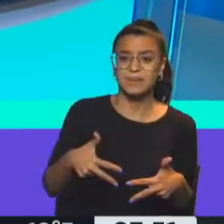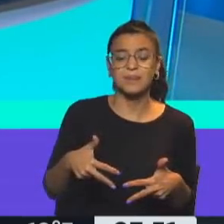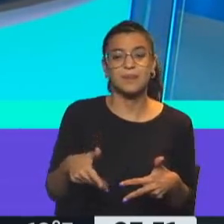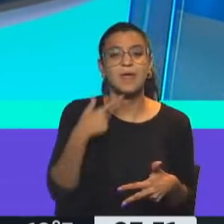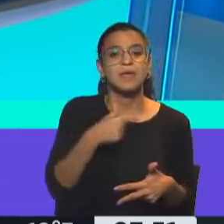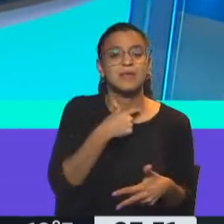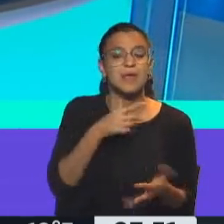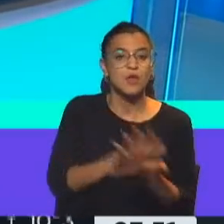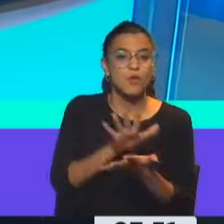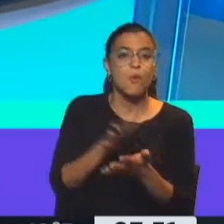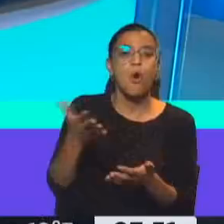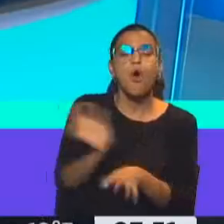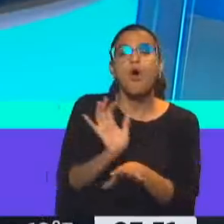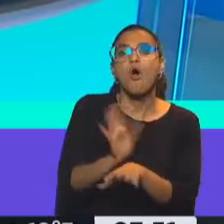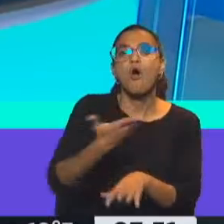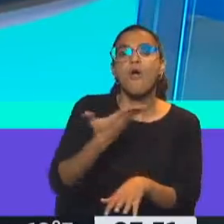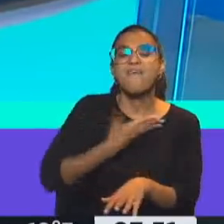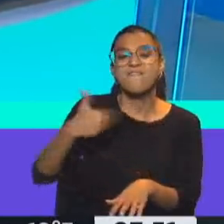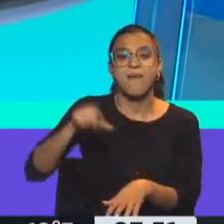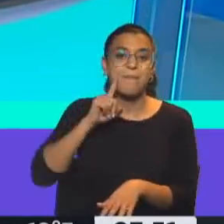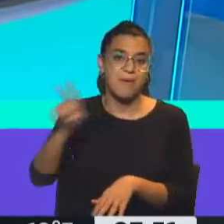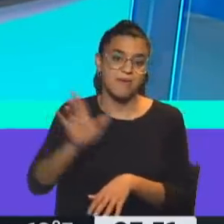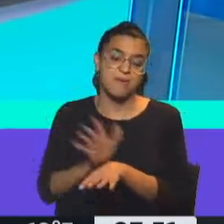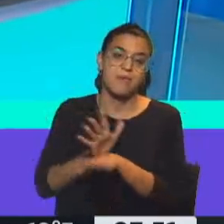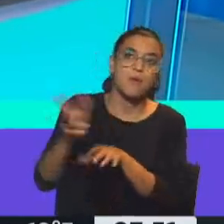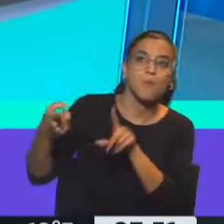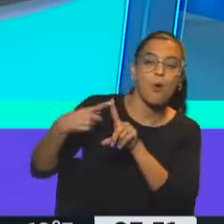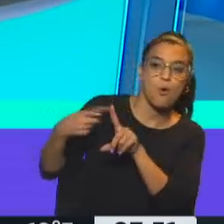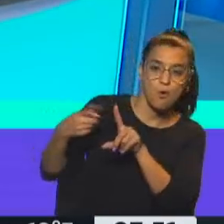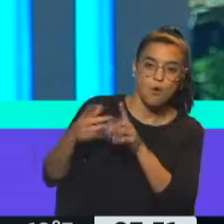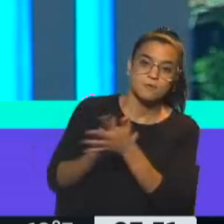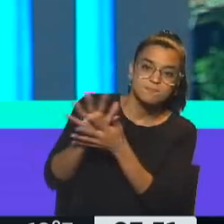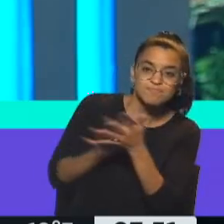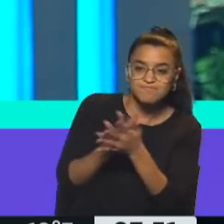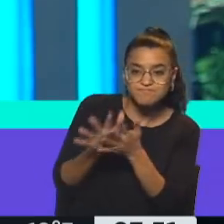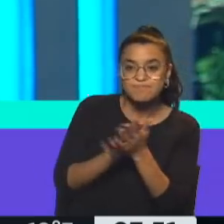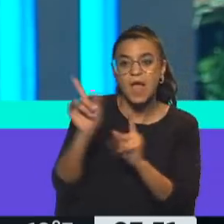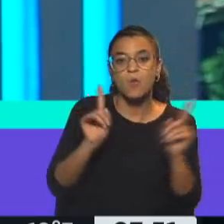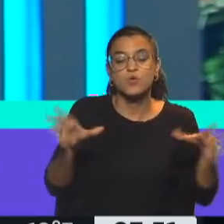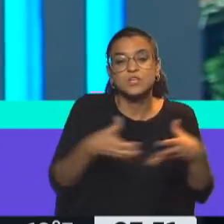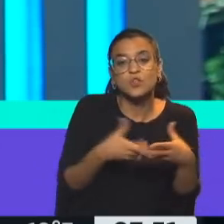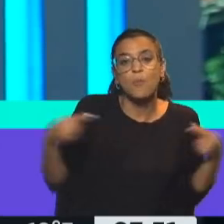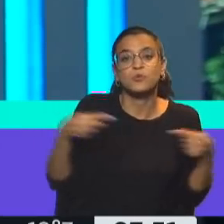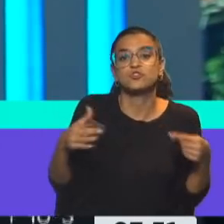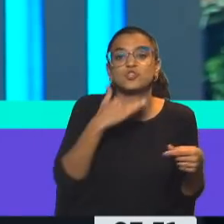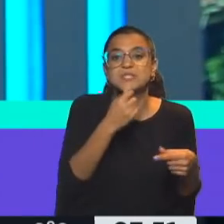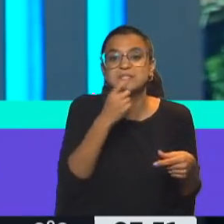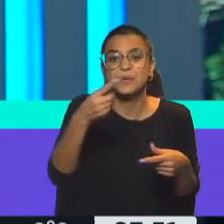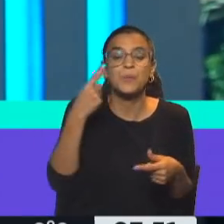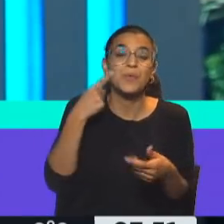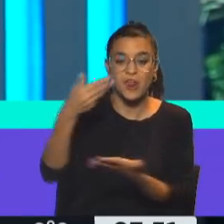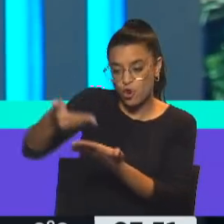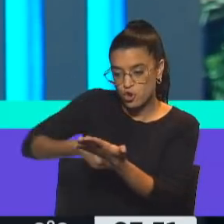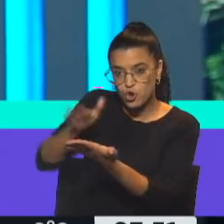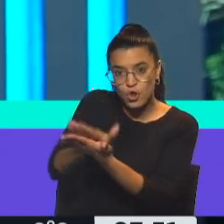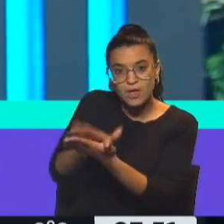busca congraciarse con el FMI, ¿no? O al menos algunos sectores de la oposición, que no sé si vieron el borrador o no